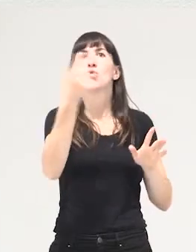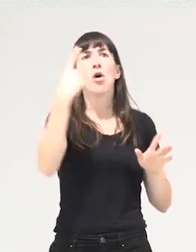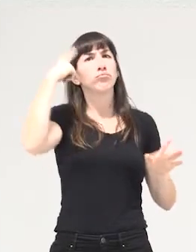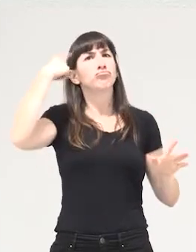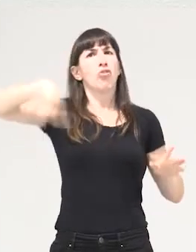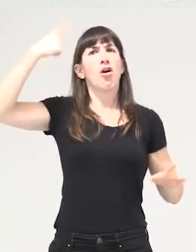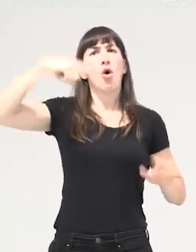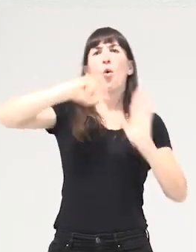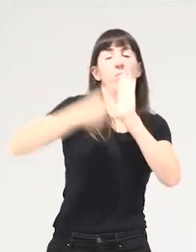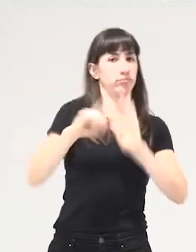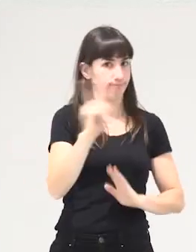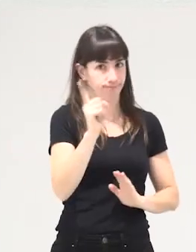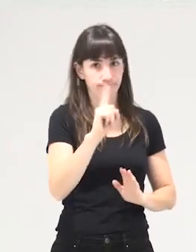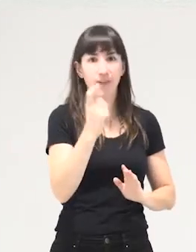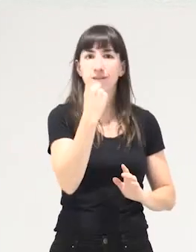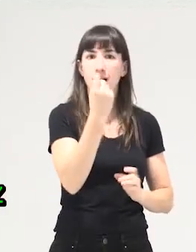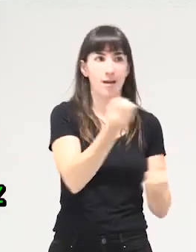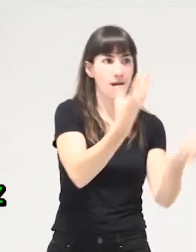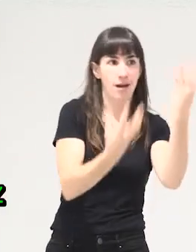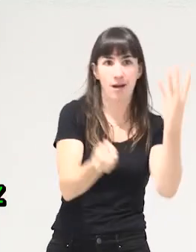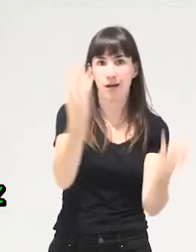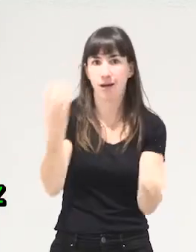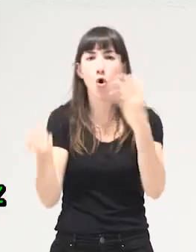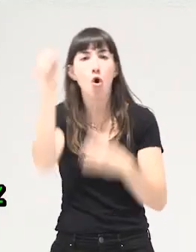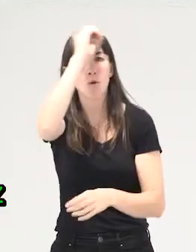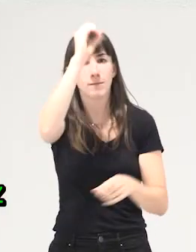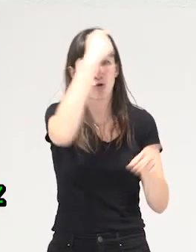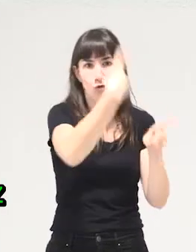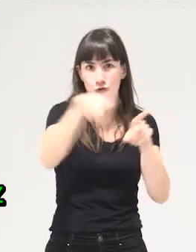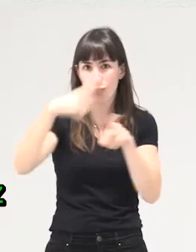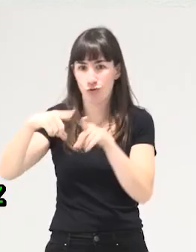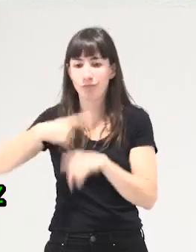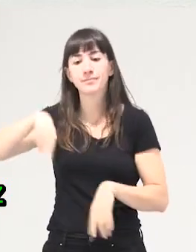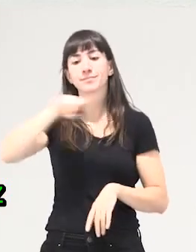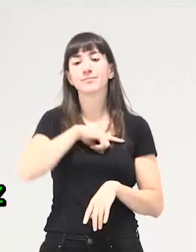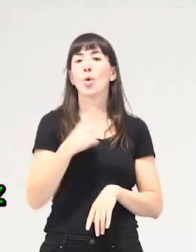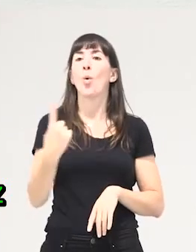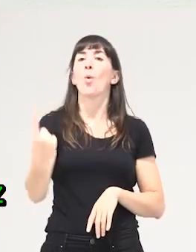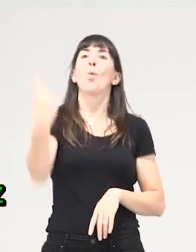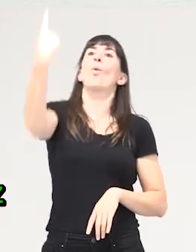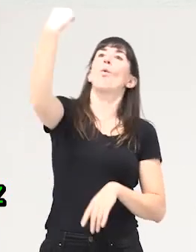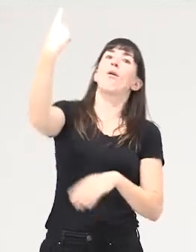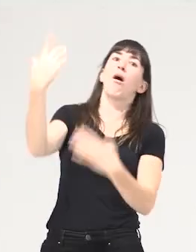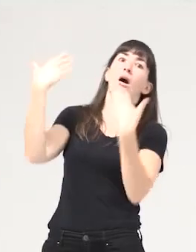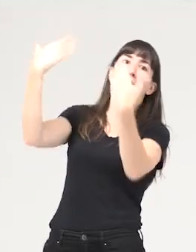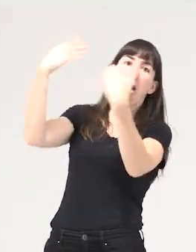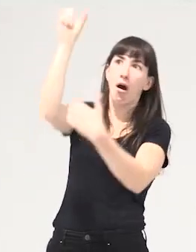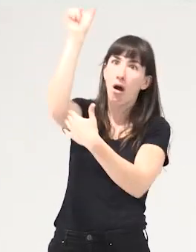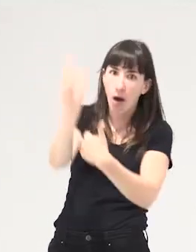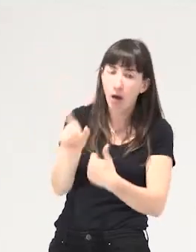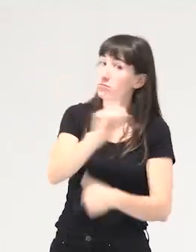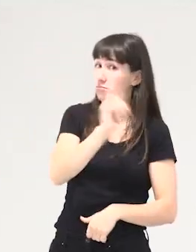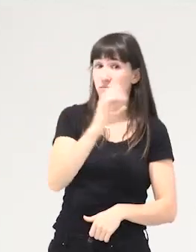por tanto son necesarias múltiples voces y no podemos quedarnos con la voz de nadie iluminado o experto sino que